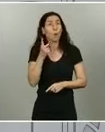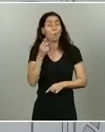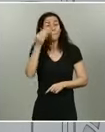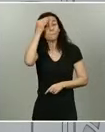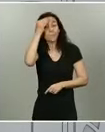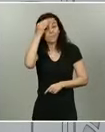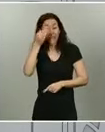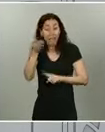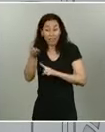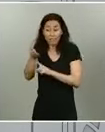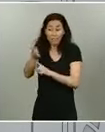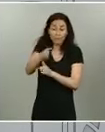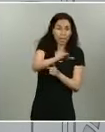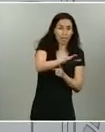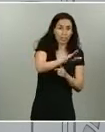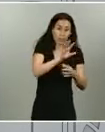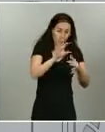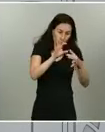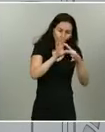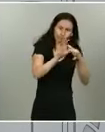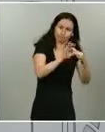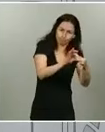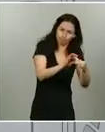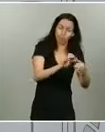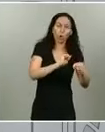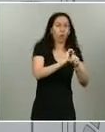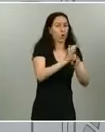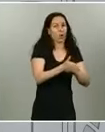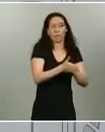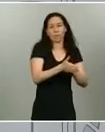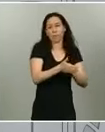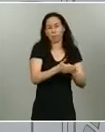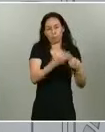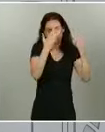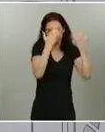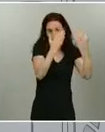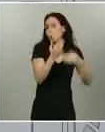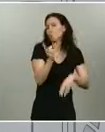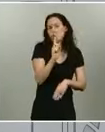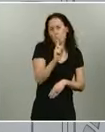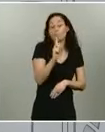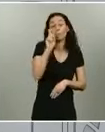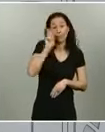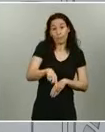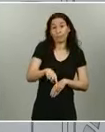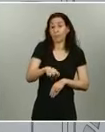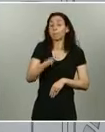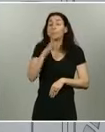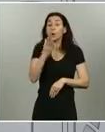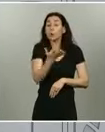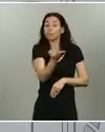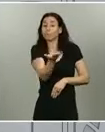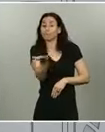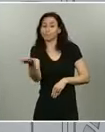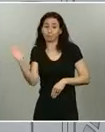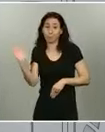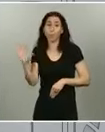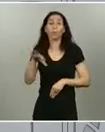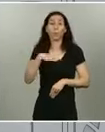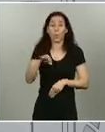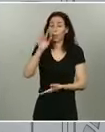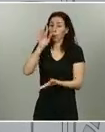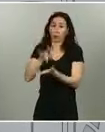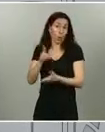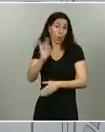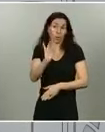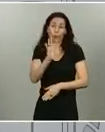estamos homenajeando por haber fallecido por coronavirus, sino también en aquellos que indirectamente lo han sufrido y han fallecido por ello. Y sin más,